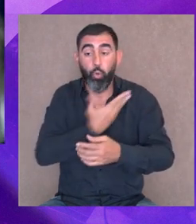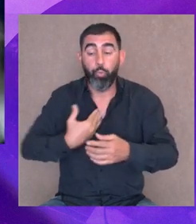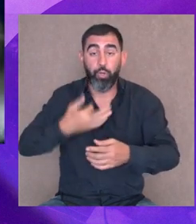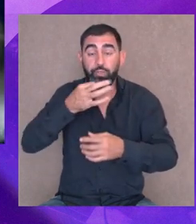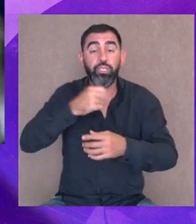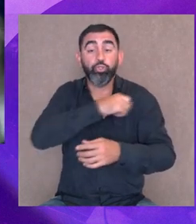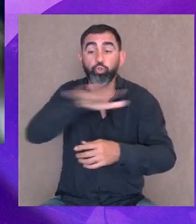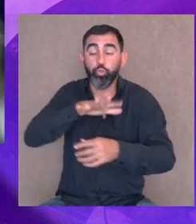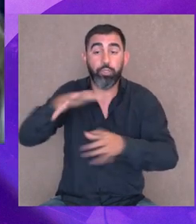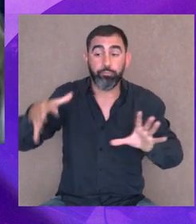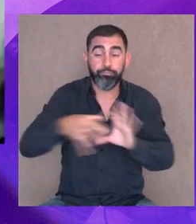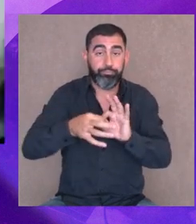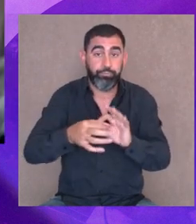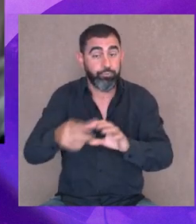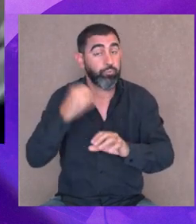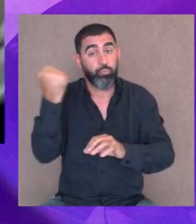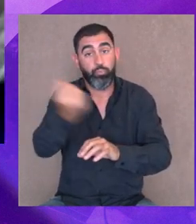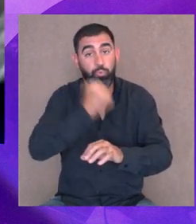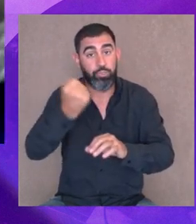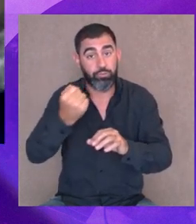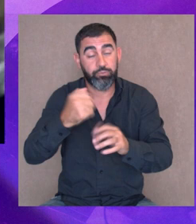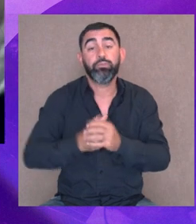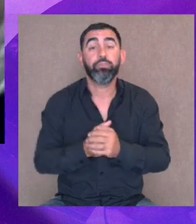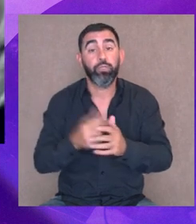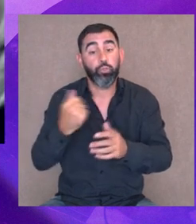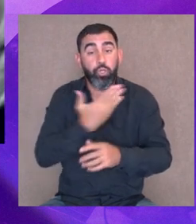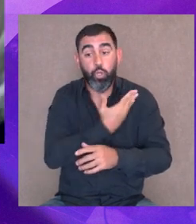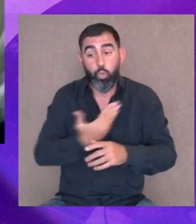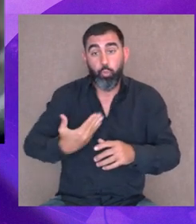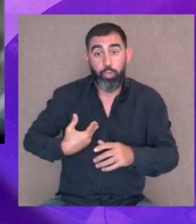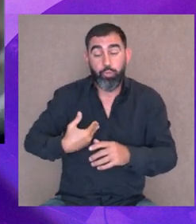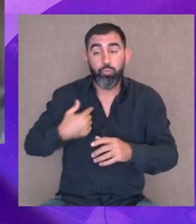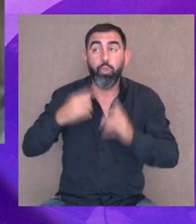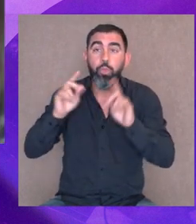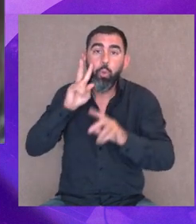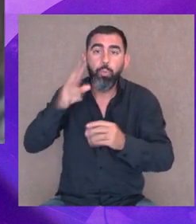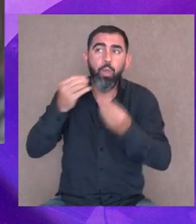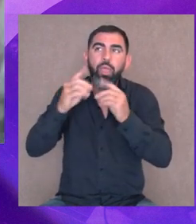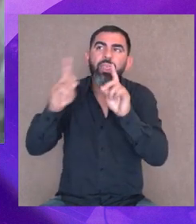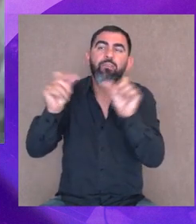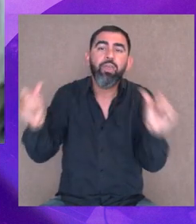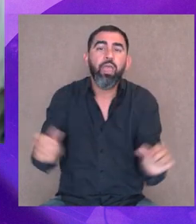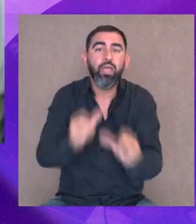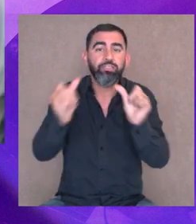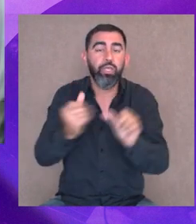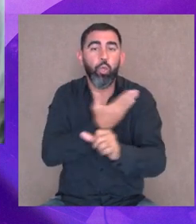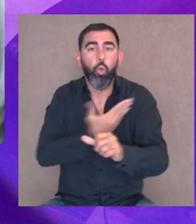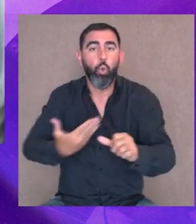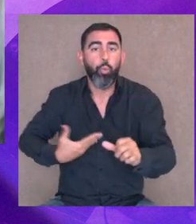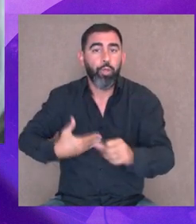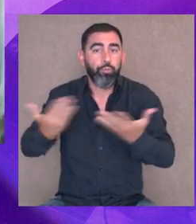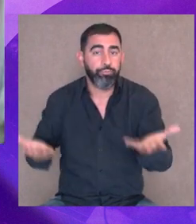gobierno y ella es la sociedad civil, entonces... Te dan cuenta, claro, por eso. Yo tengo que mirar a ver qué tendría que hacer.